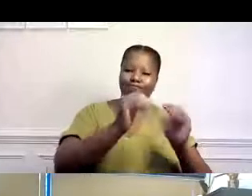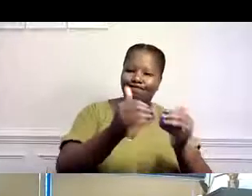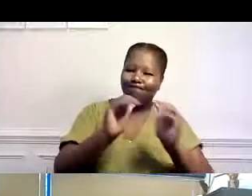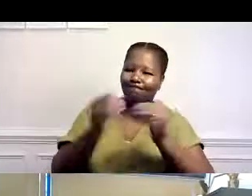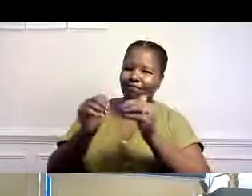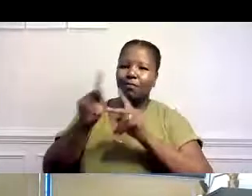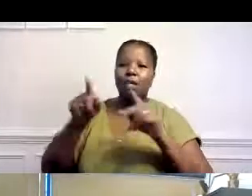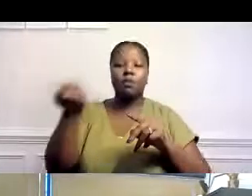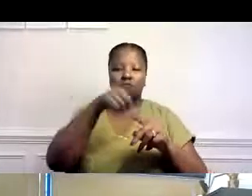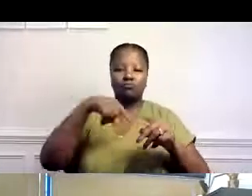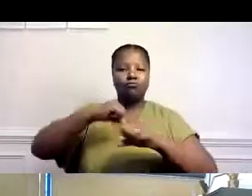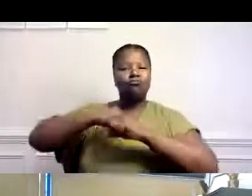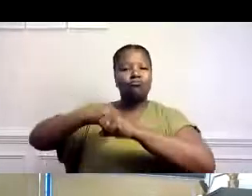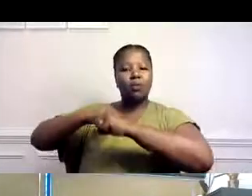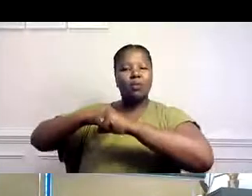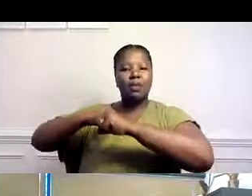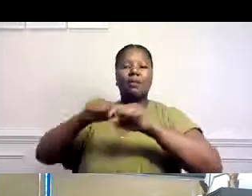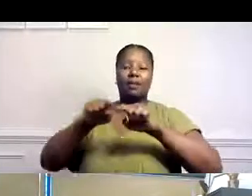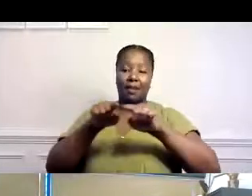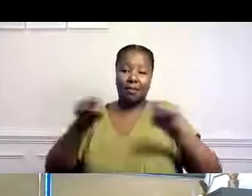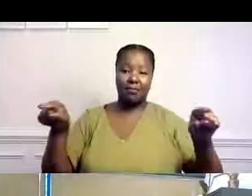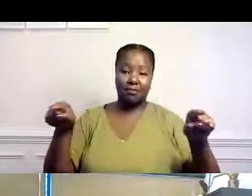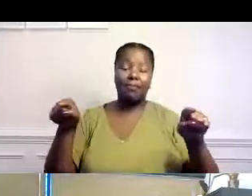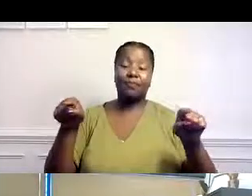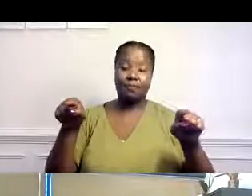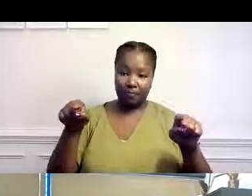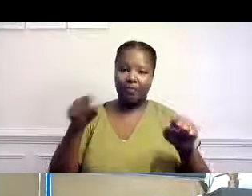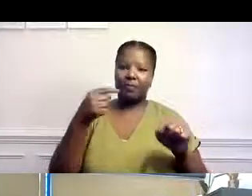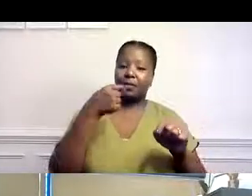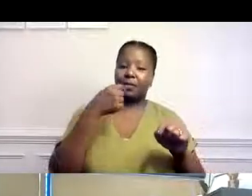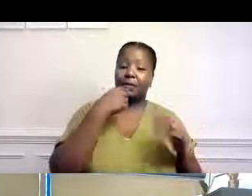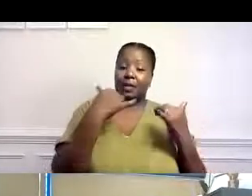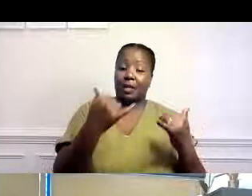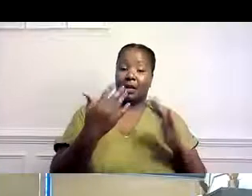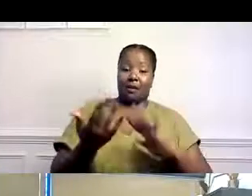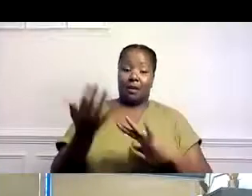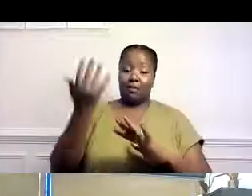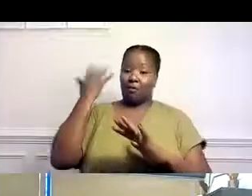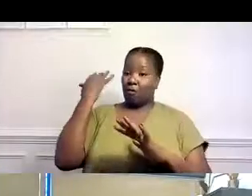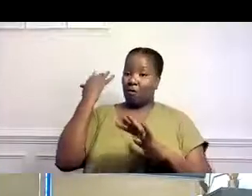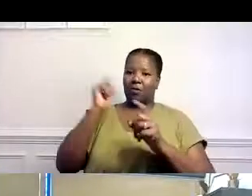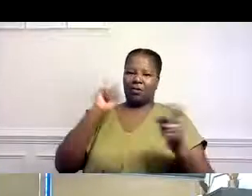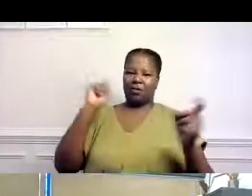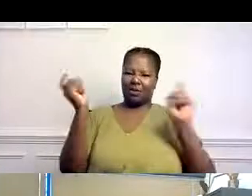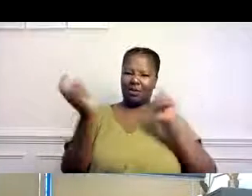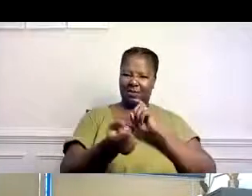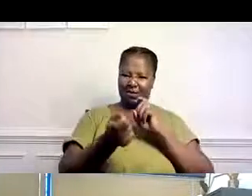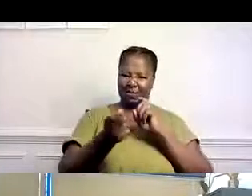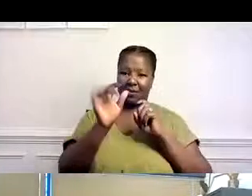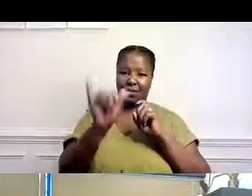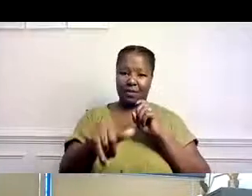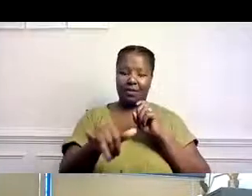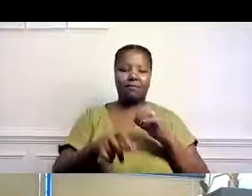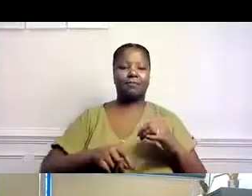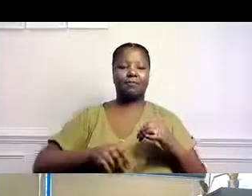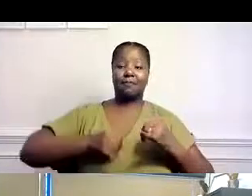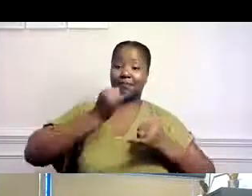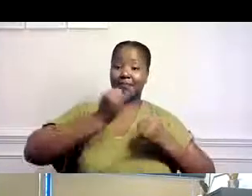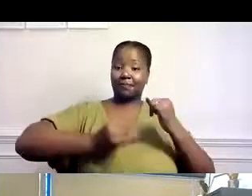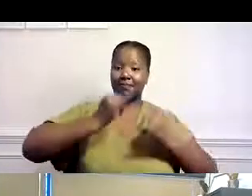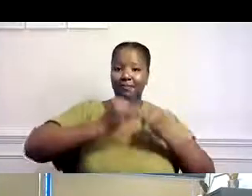Y si así lo hacemos, en algún tiempo podremos regresar a una vida semi-normal.